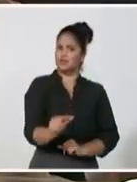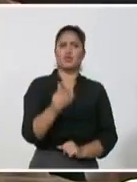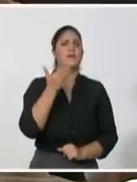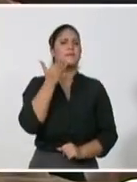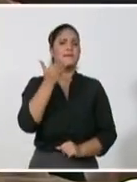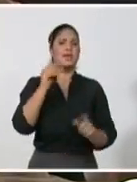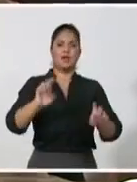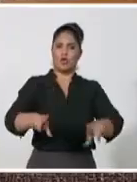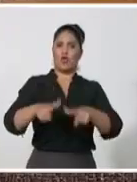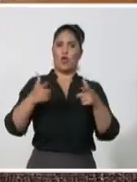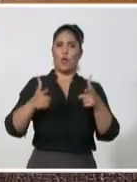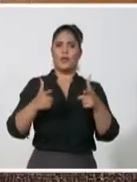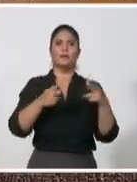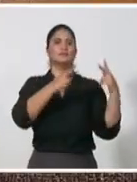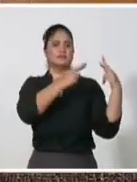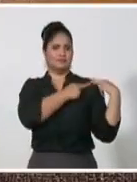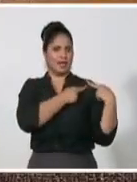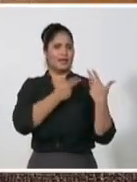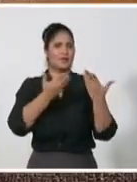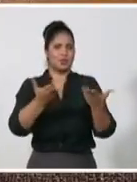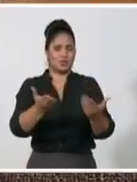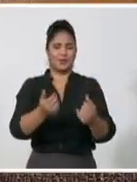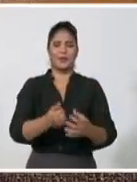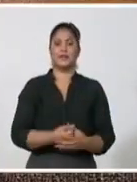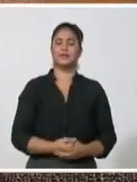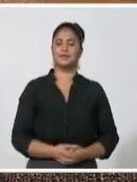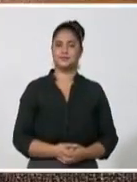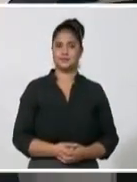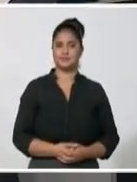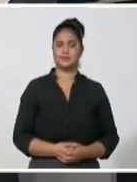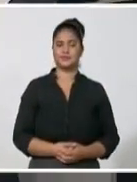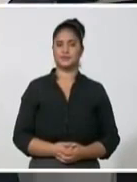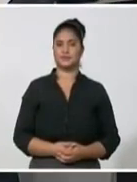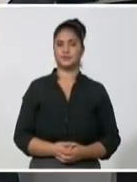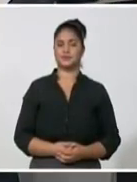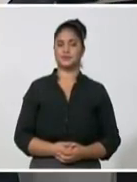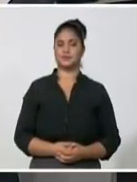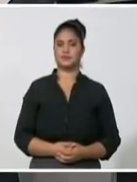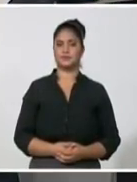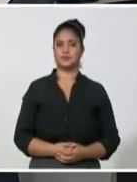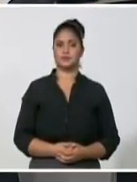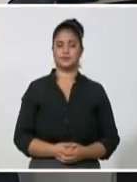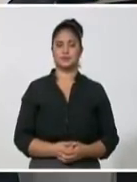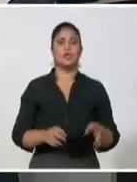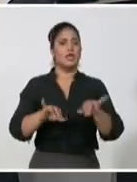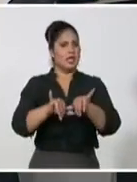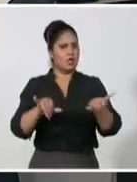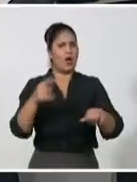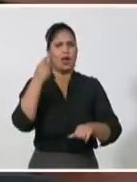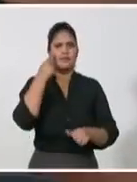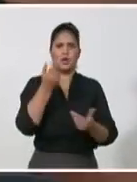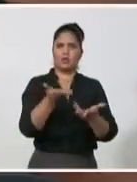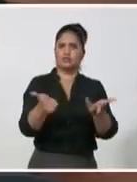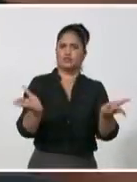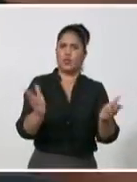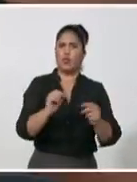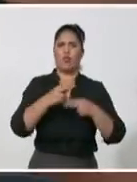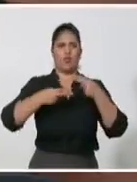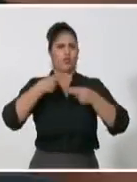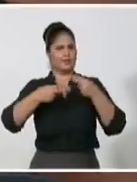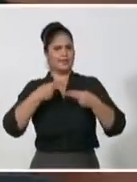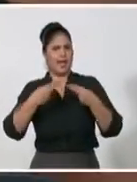estrategia está ampliar la participación de los colectivos laborales y el control popular sobre la gestión de los cuadros, evaluar el cumplimiento de las